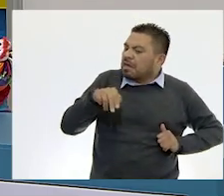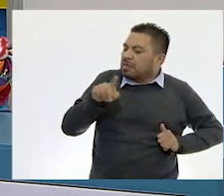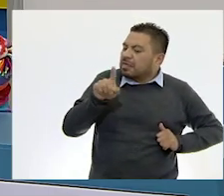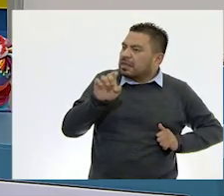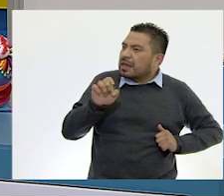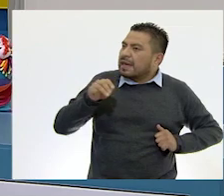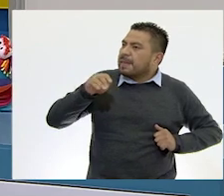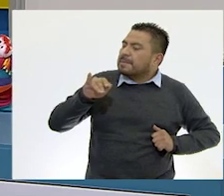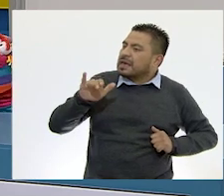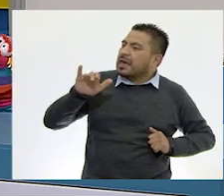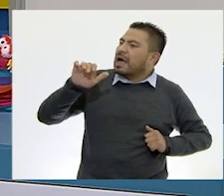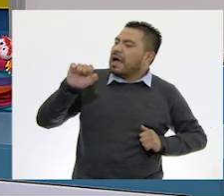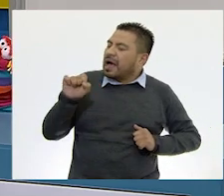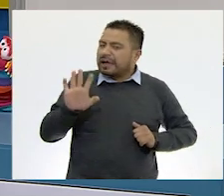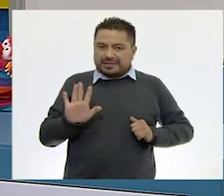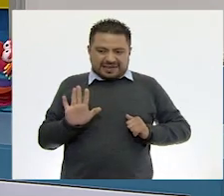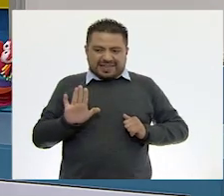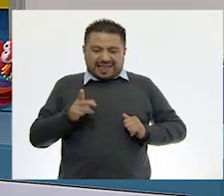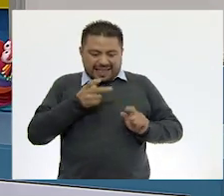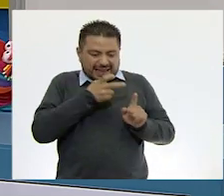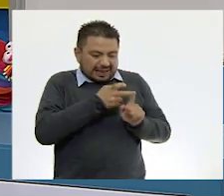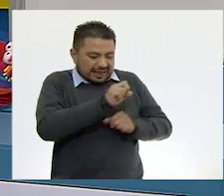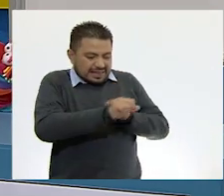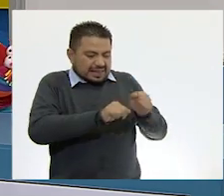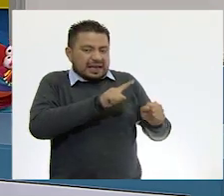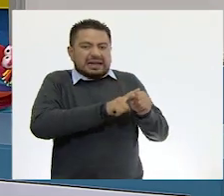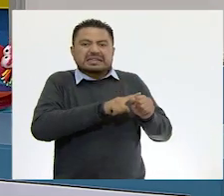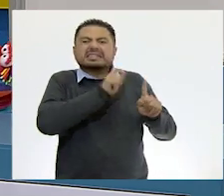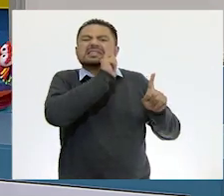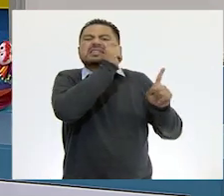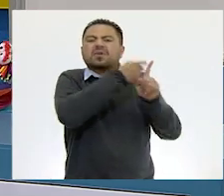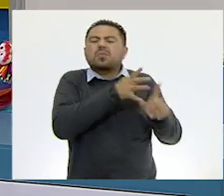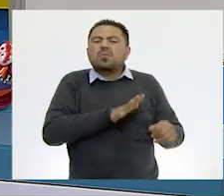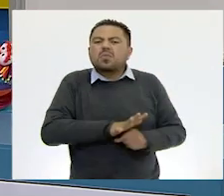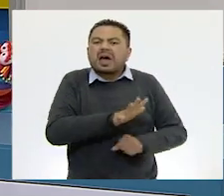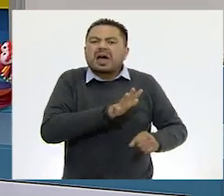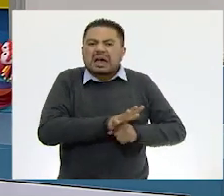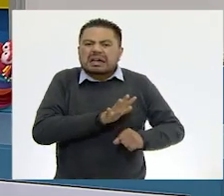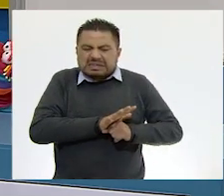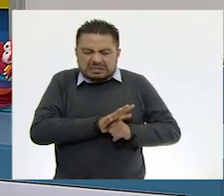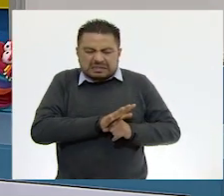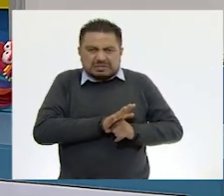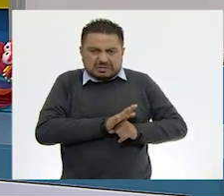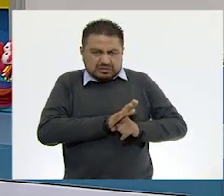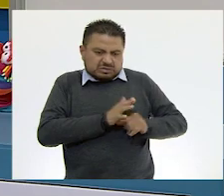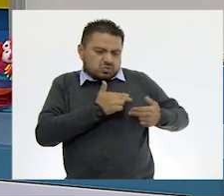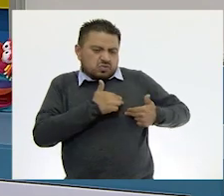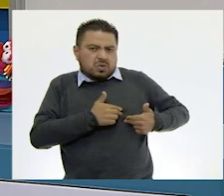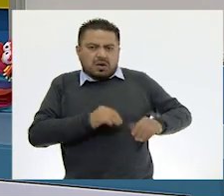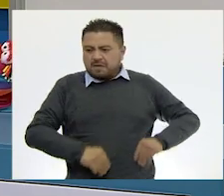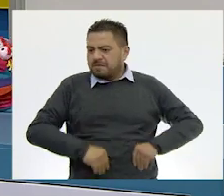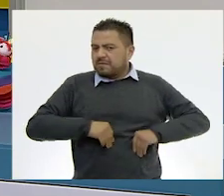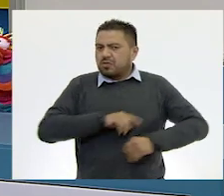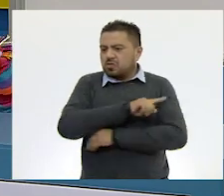Endémicas, Don. Las especies endémicas son las especies que es un ser vivo que vive en un sitio específico,